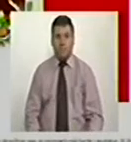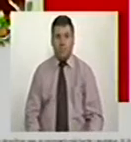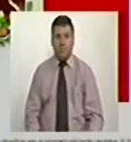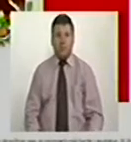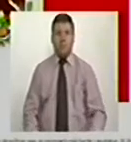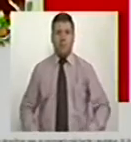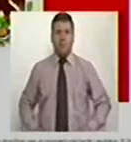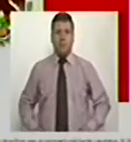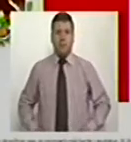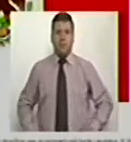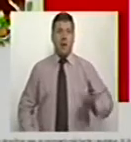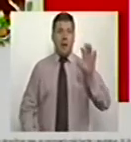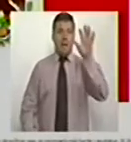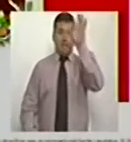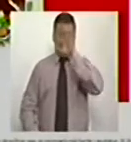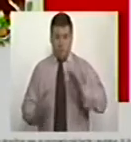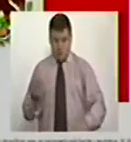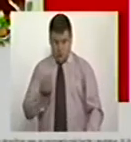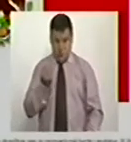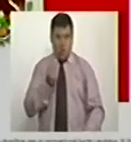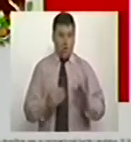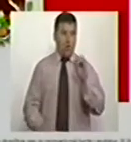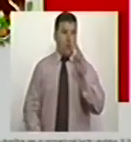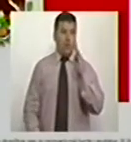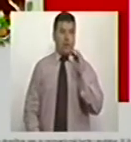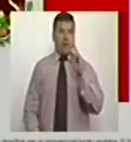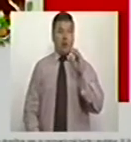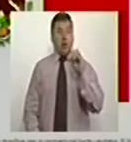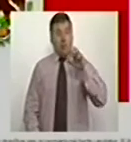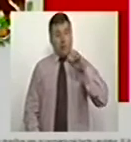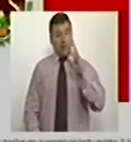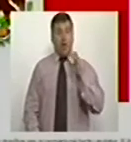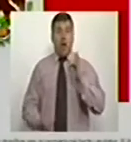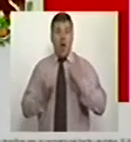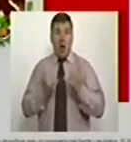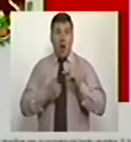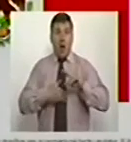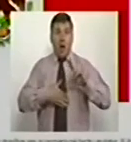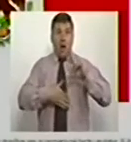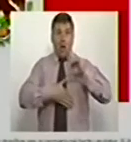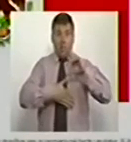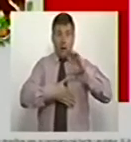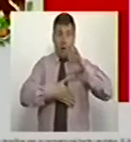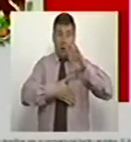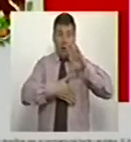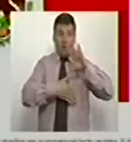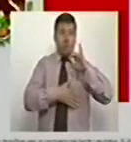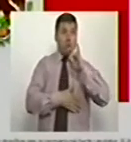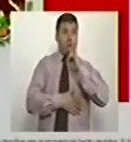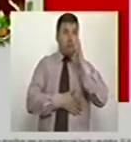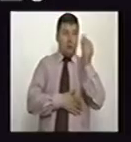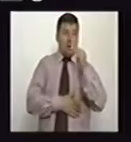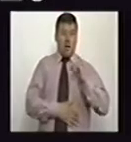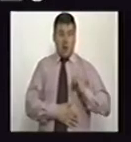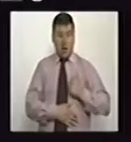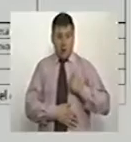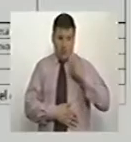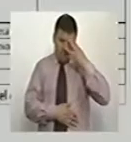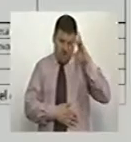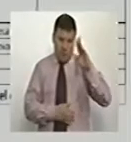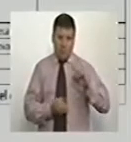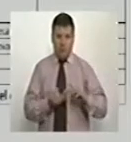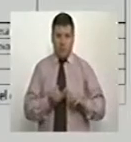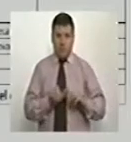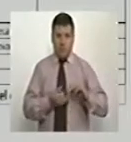Los países miembros de la OCDE actualmente en Norteamérica son Estados Unidos, Canadá, México.